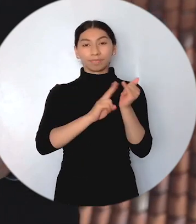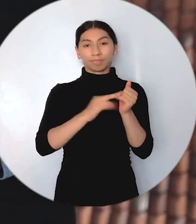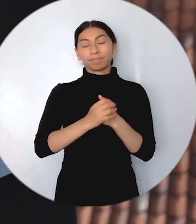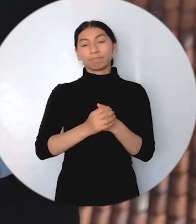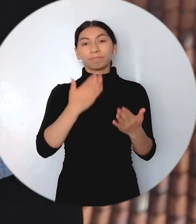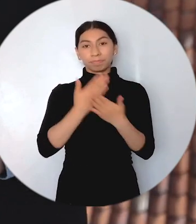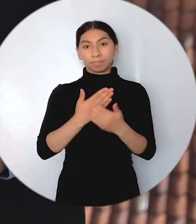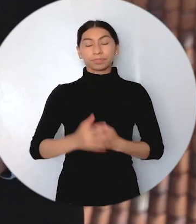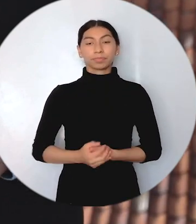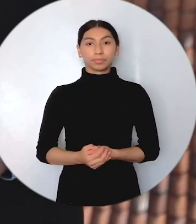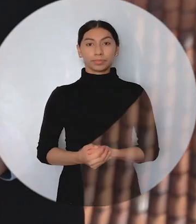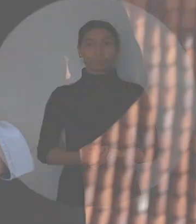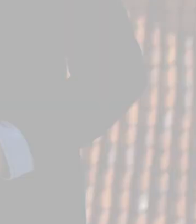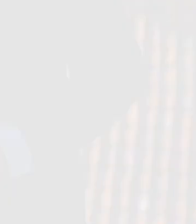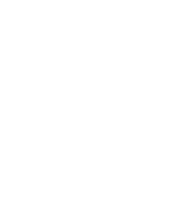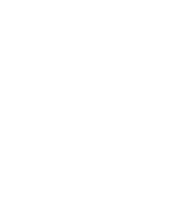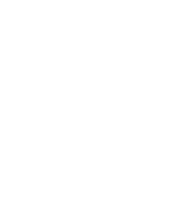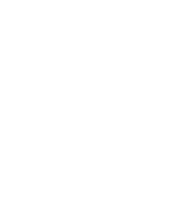arroba unidad víctimas. Hasta pronto.